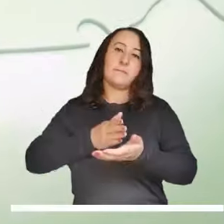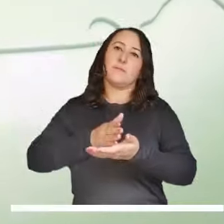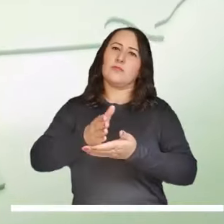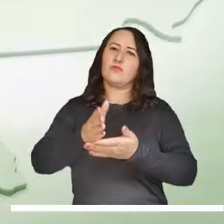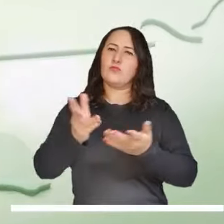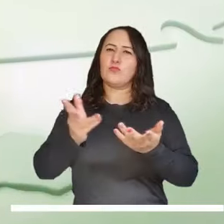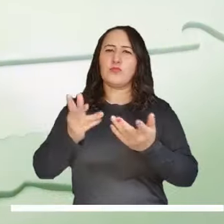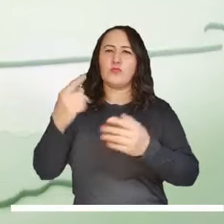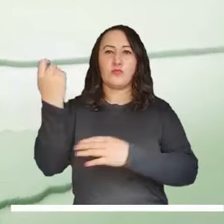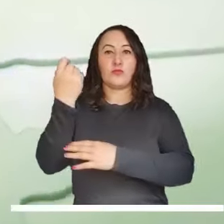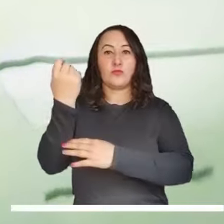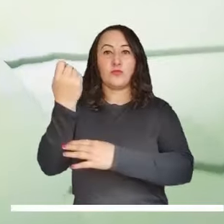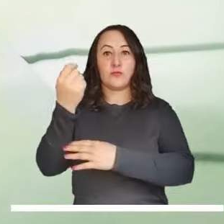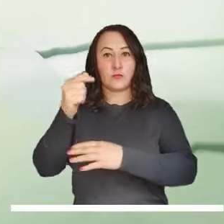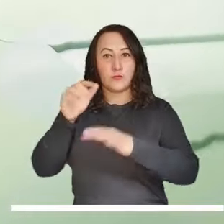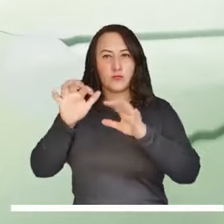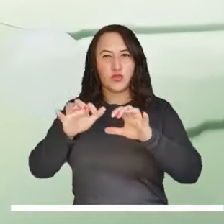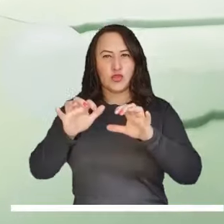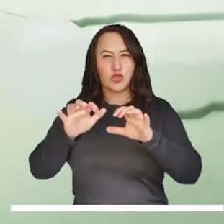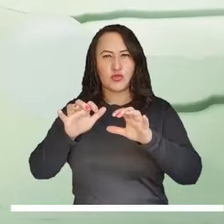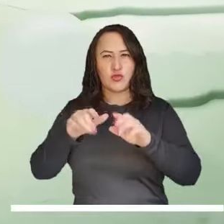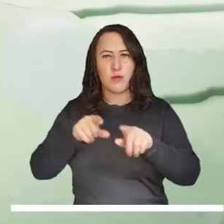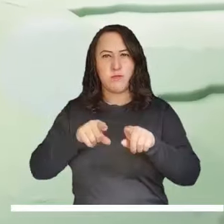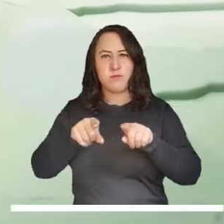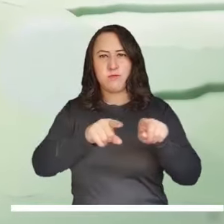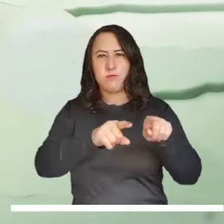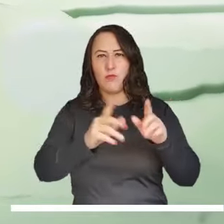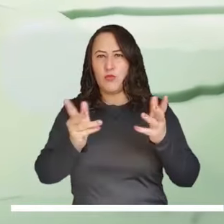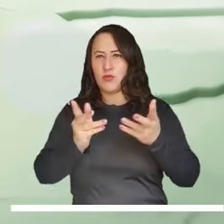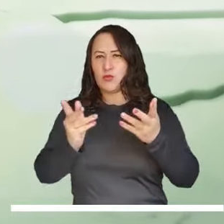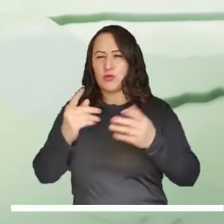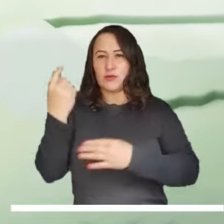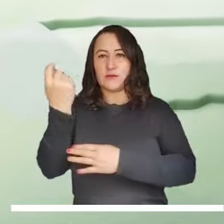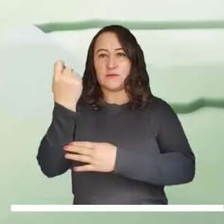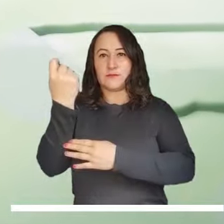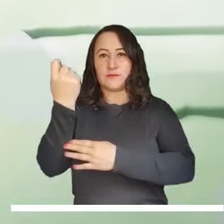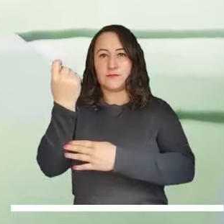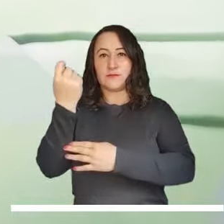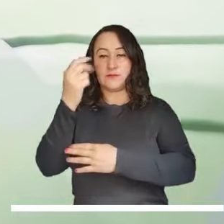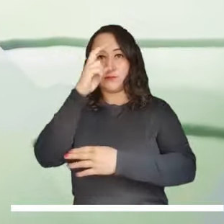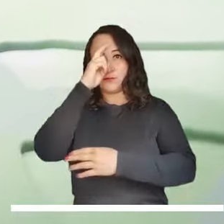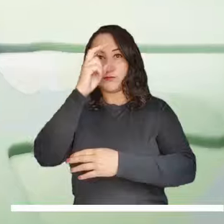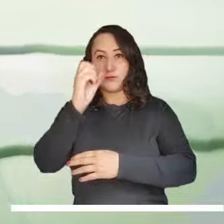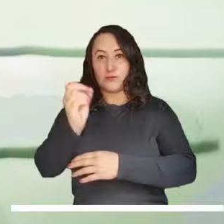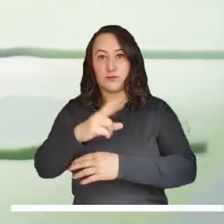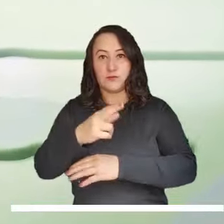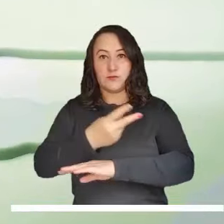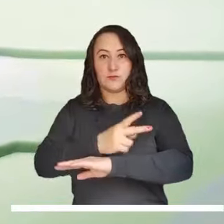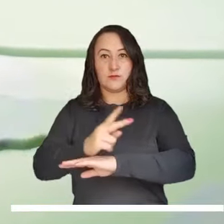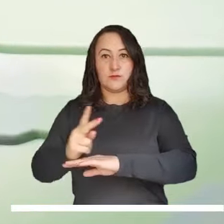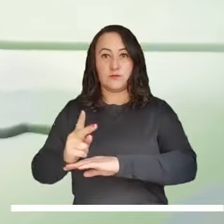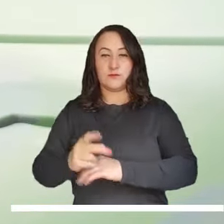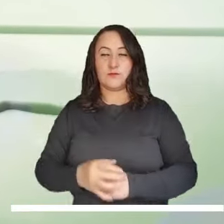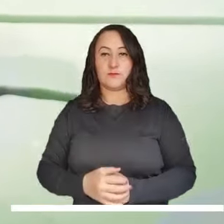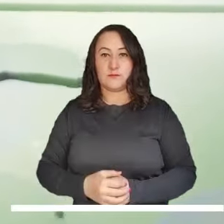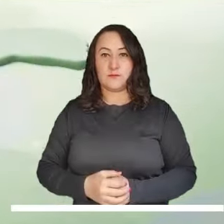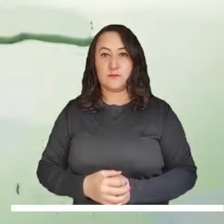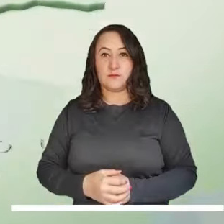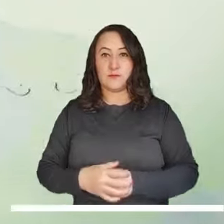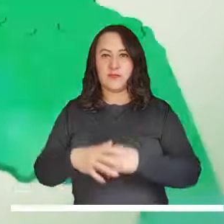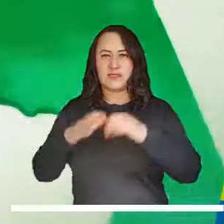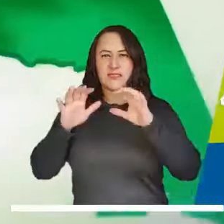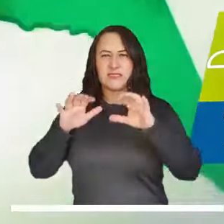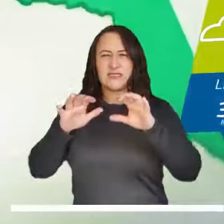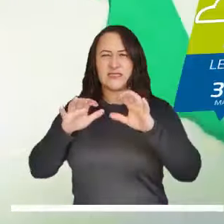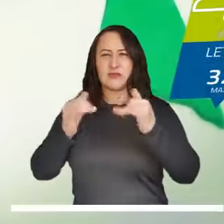reinará en los llanos orientales, no se descartan precipitaciones puntuales en el pie de Monte Llanero y en el norte y oriente de Bichada.